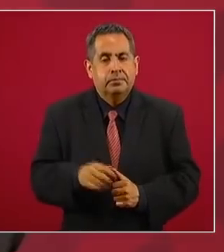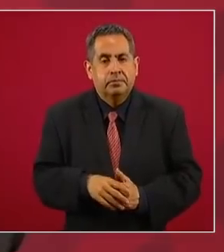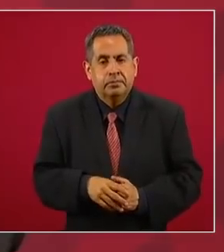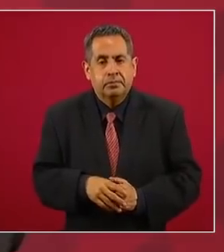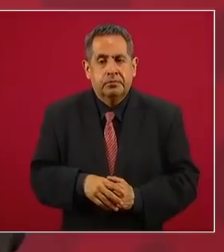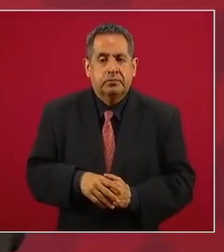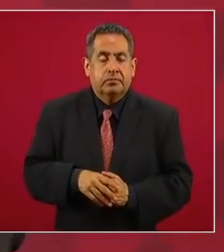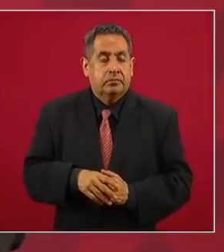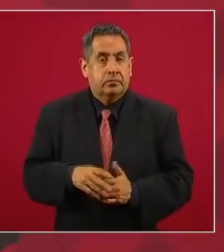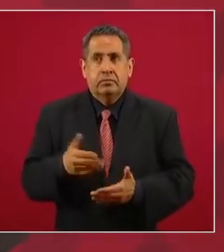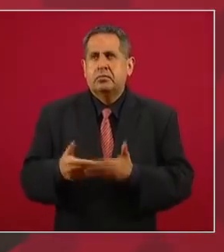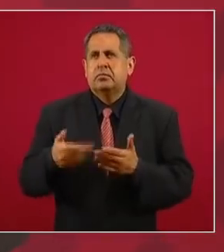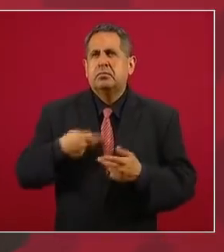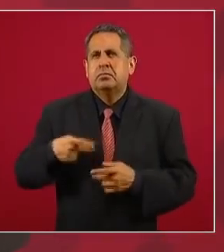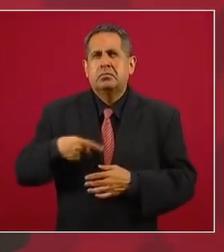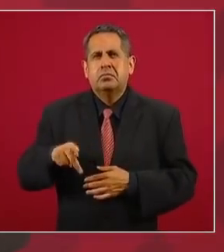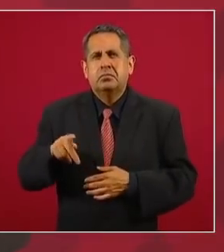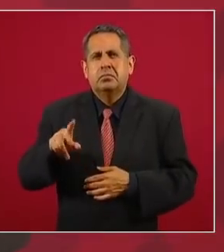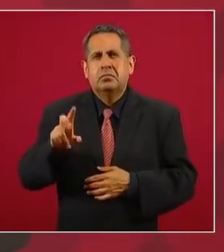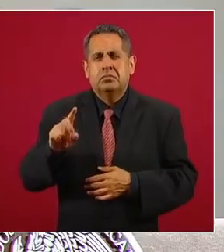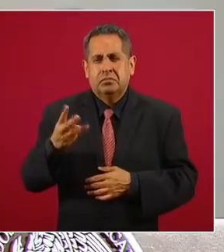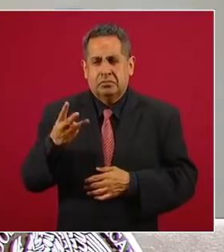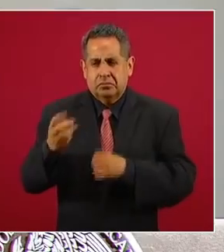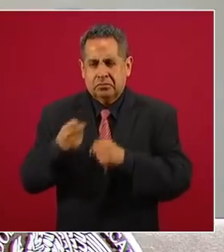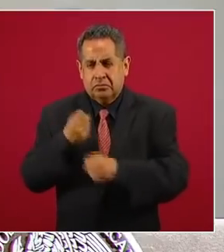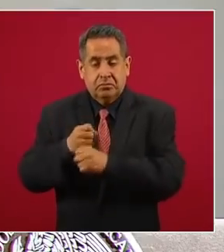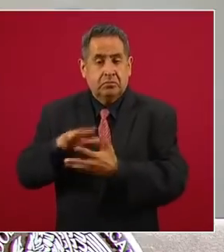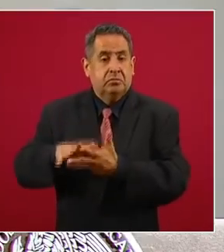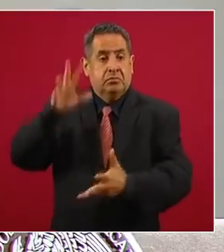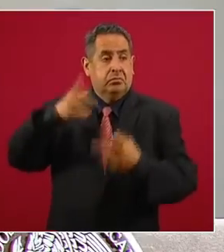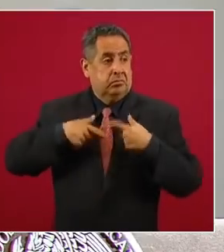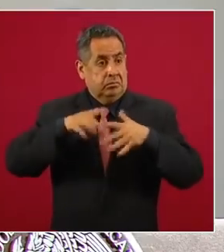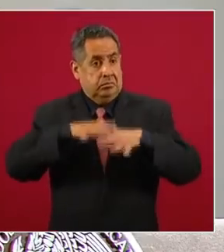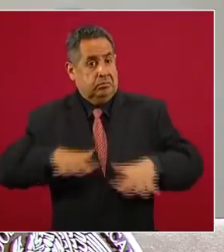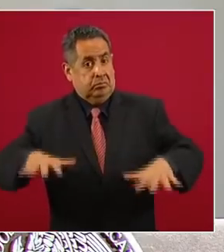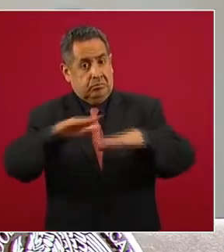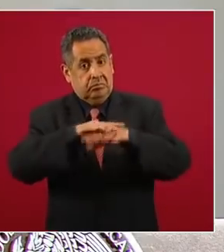Y el que tiene, los que tienen 33, pues, es la mayoría de la población.